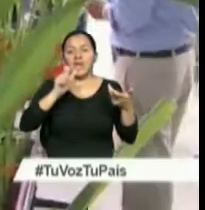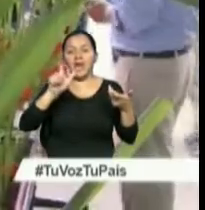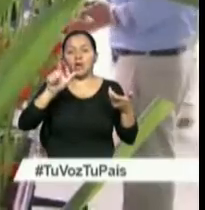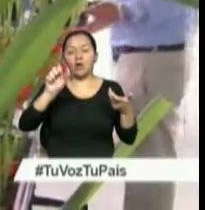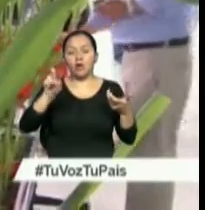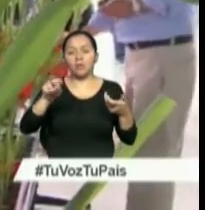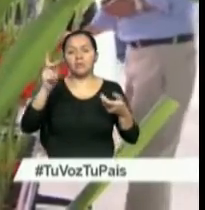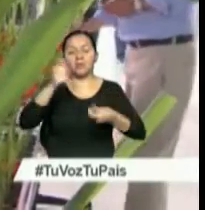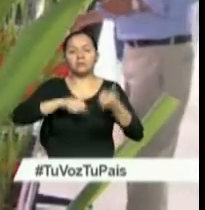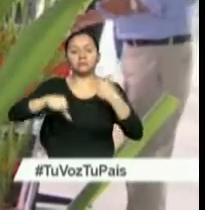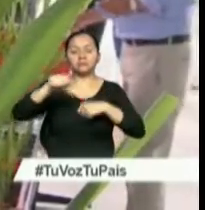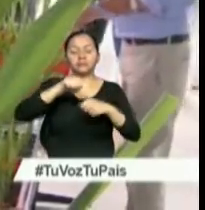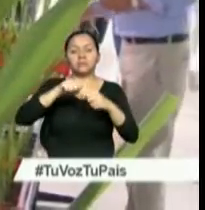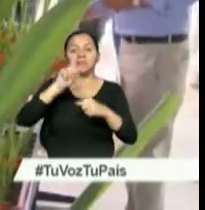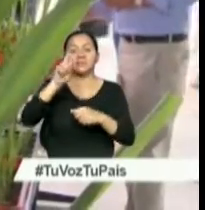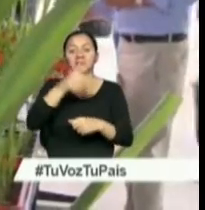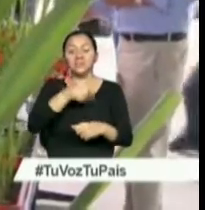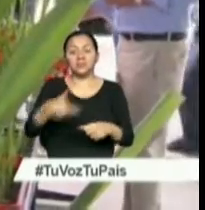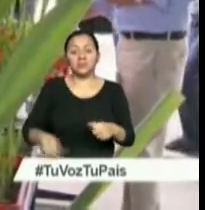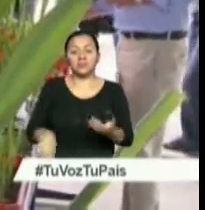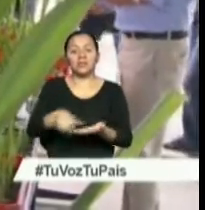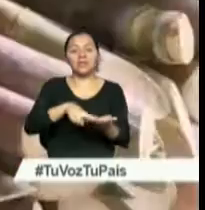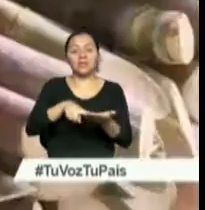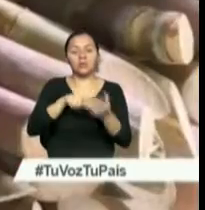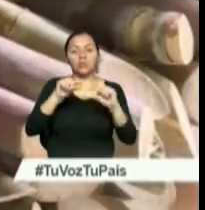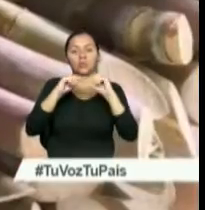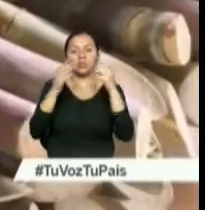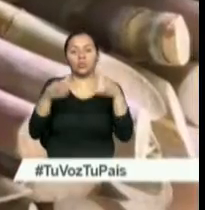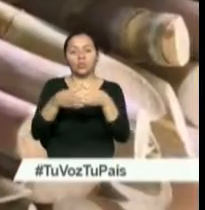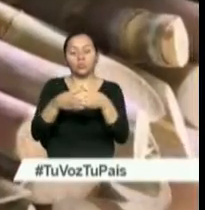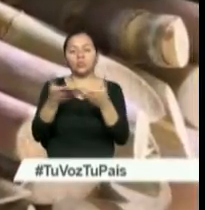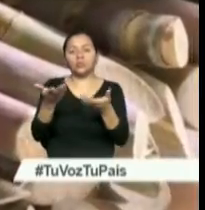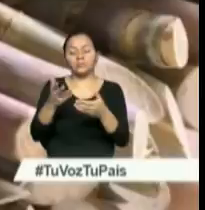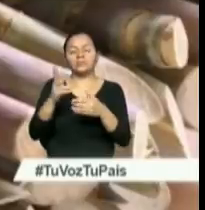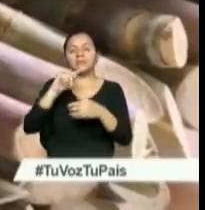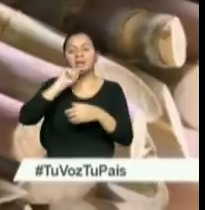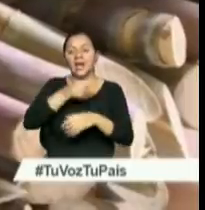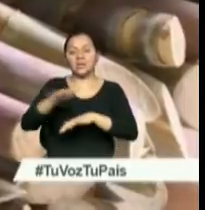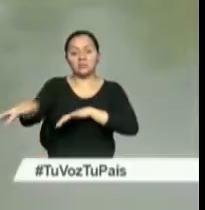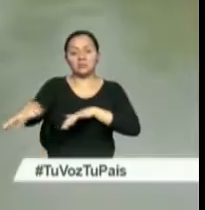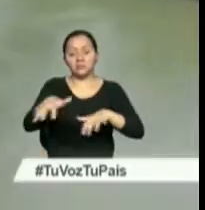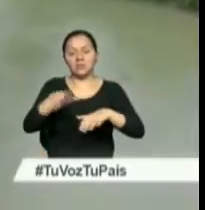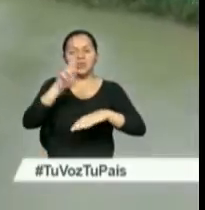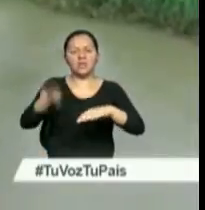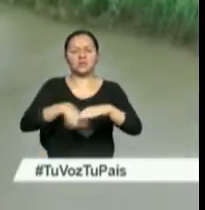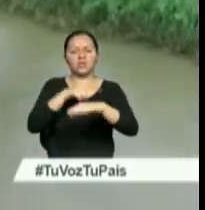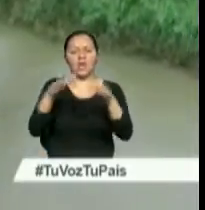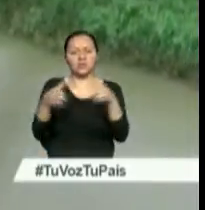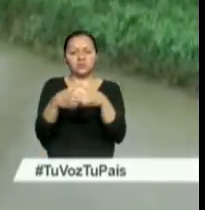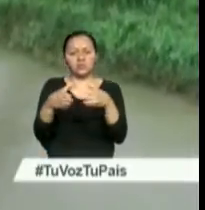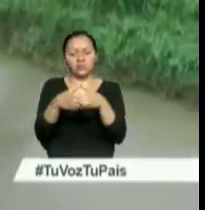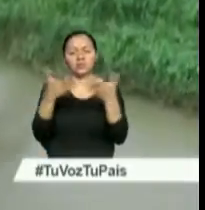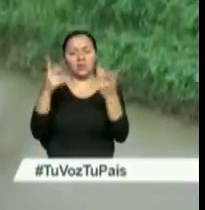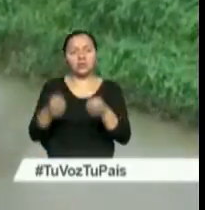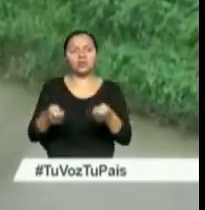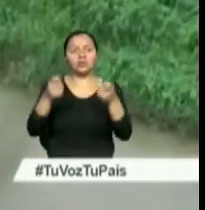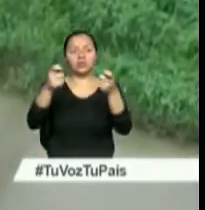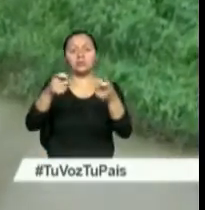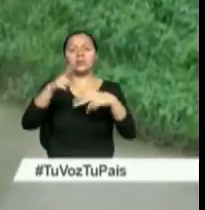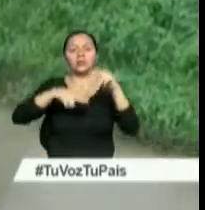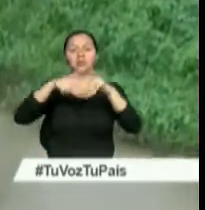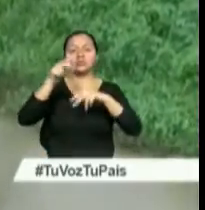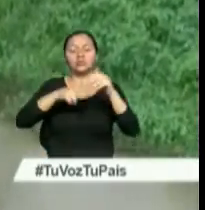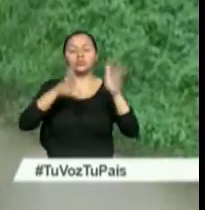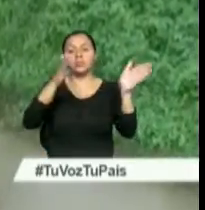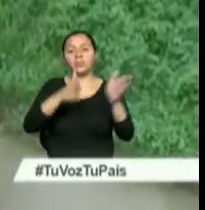El vicepresidente se reunió con los miembros de la Unión Nacional de Cañicultores y finalmente entregó la construcción de la primera etapa del